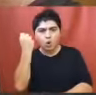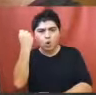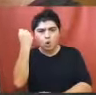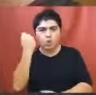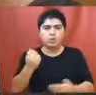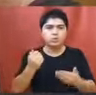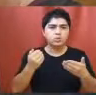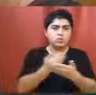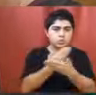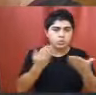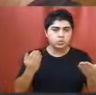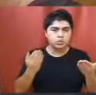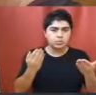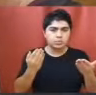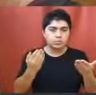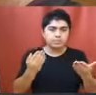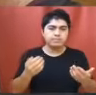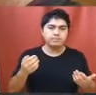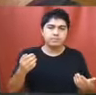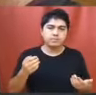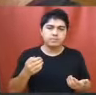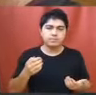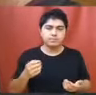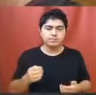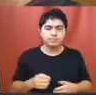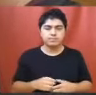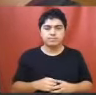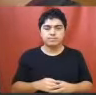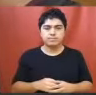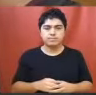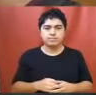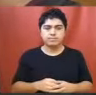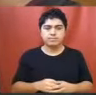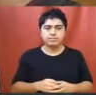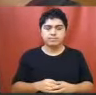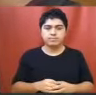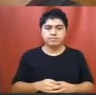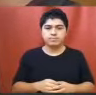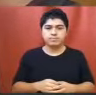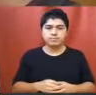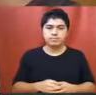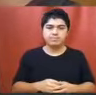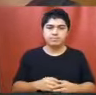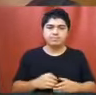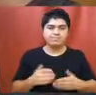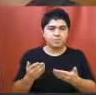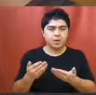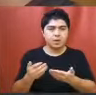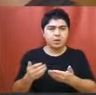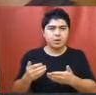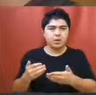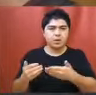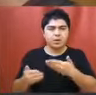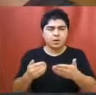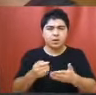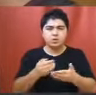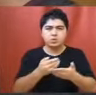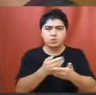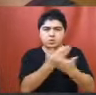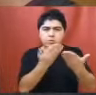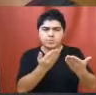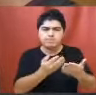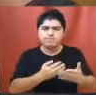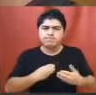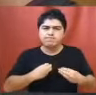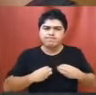bueno, todo esto genera mucho malestar en la sociedad y a